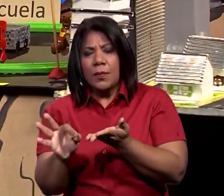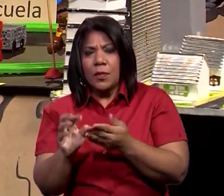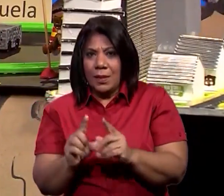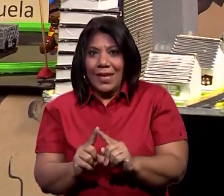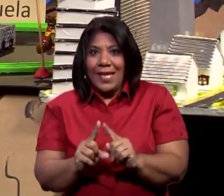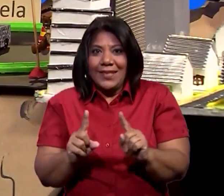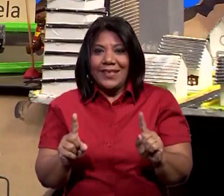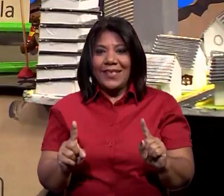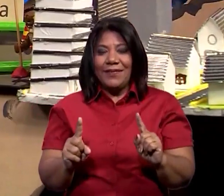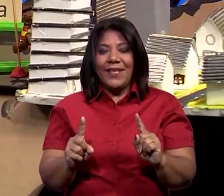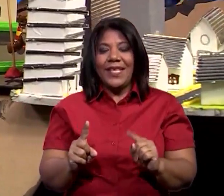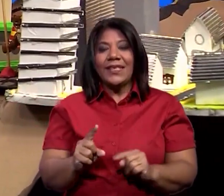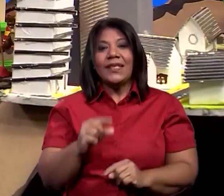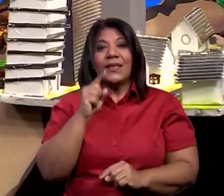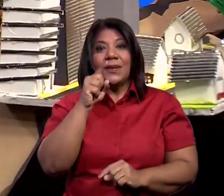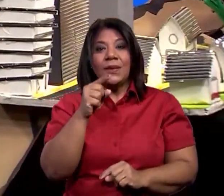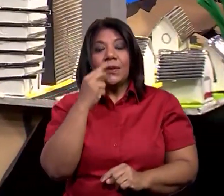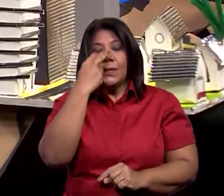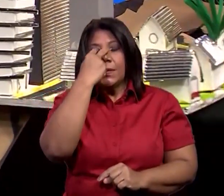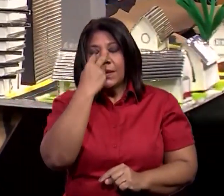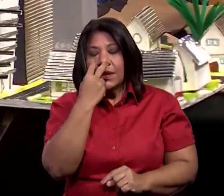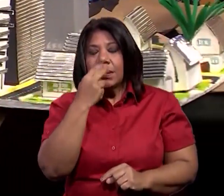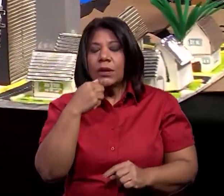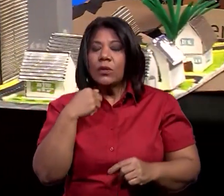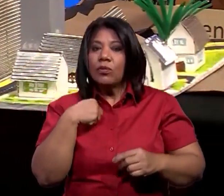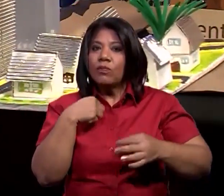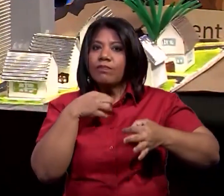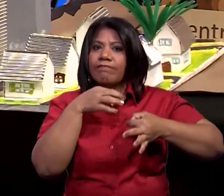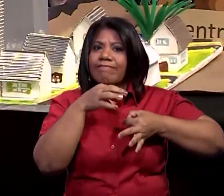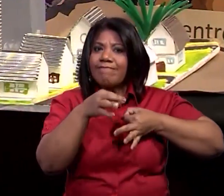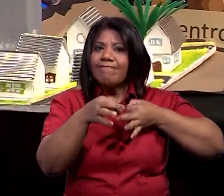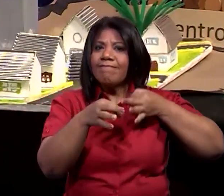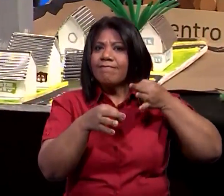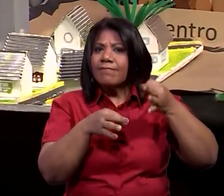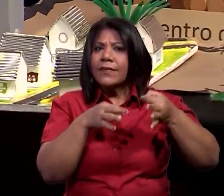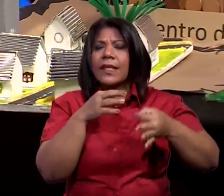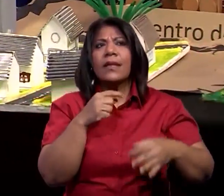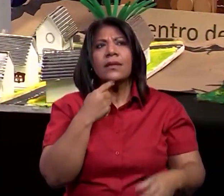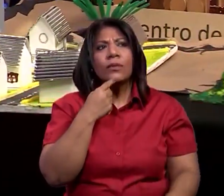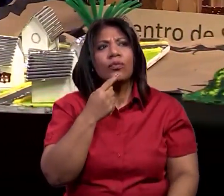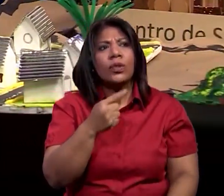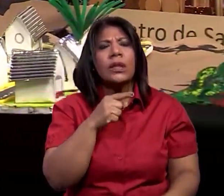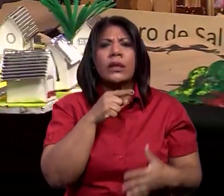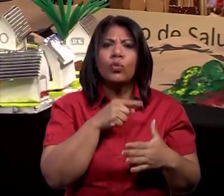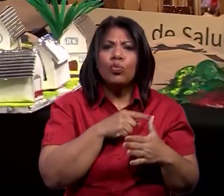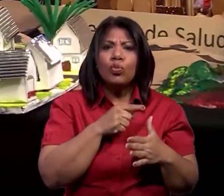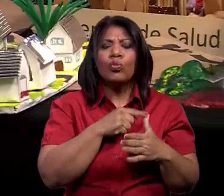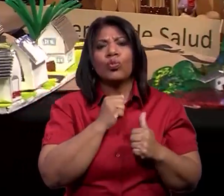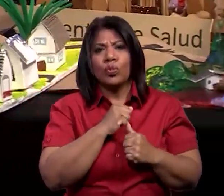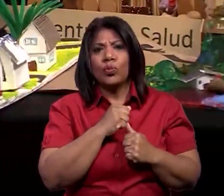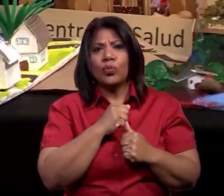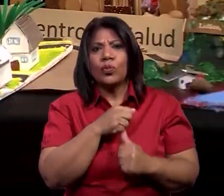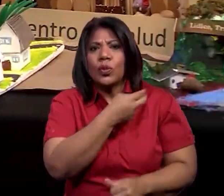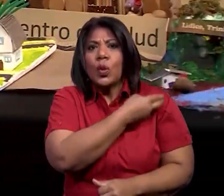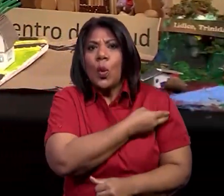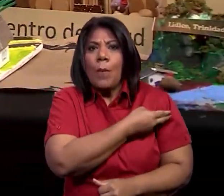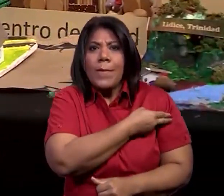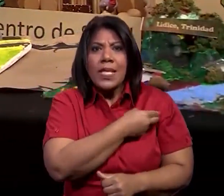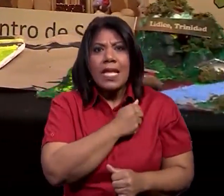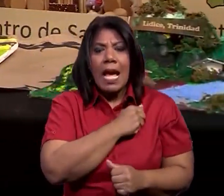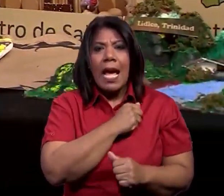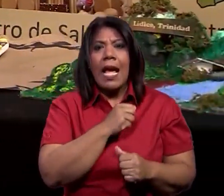decir qué elementos hay, cuáles son las características que hay en su comunidad.